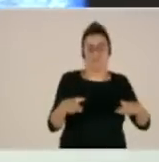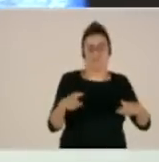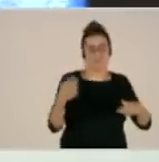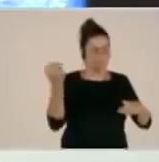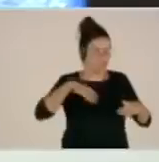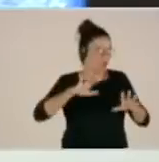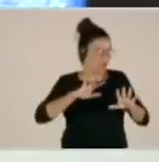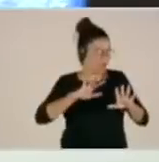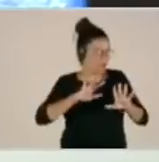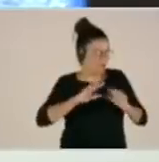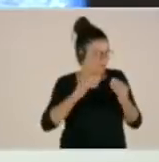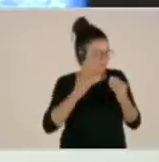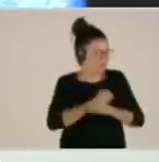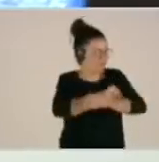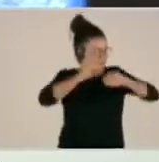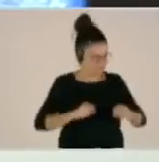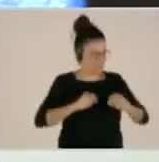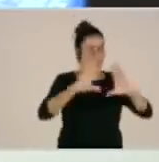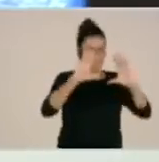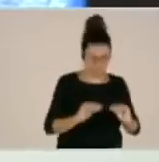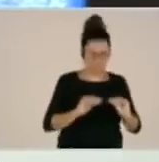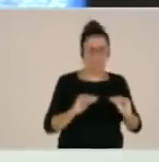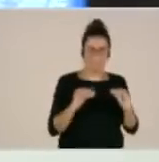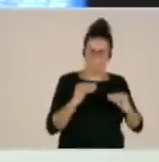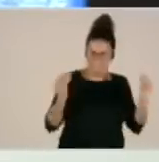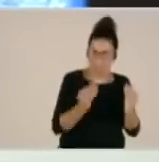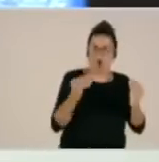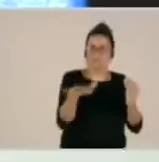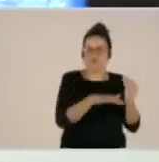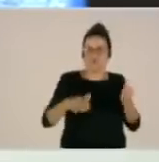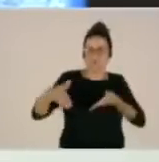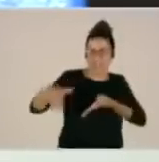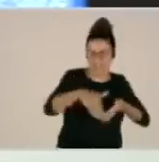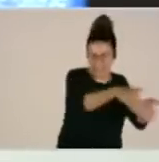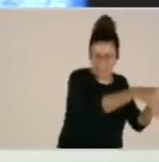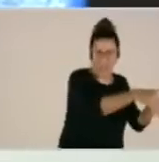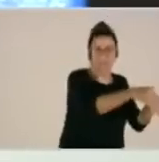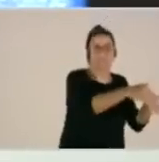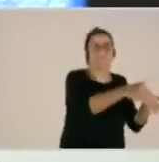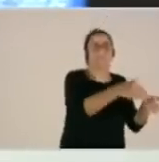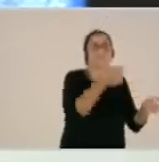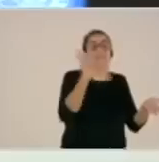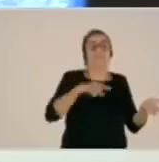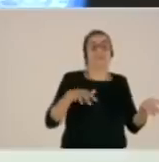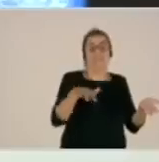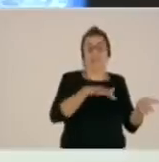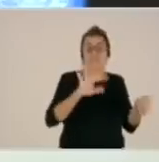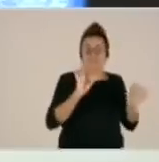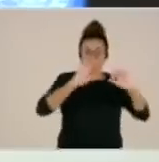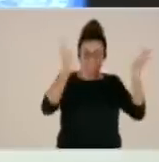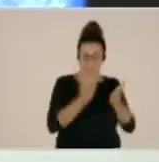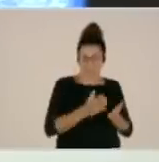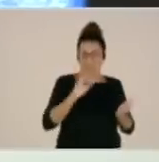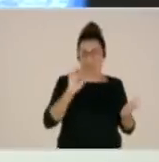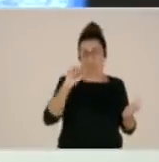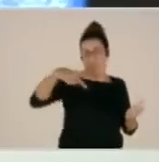carretera y se ha consolidado a la parte alta lo que era la zona donde desembocaba el barranco de Añabingo